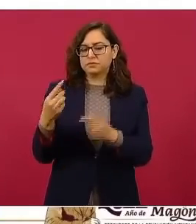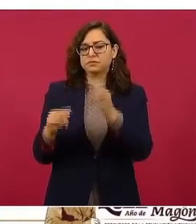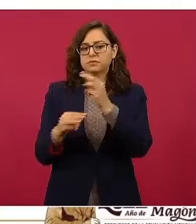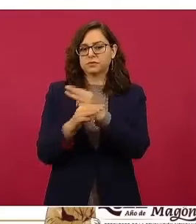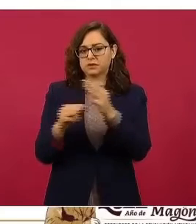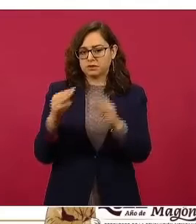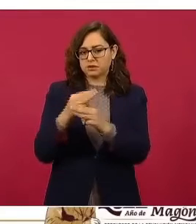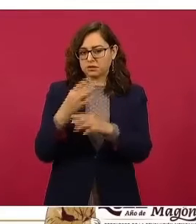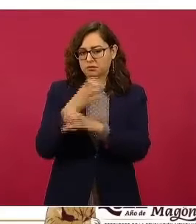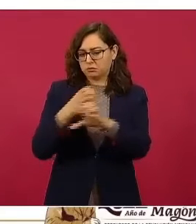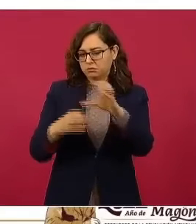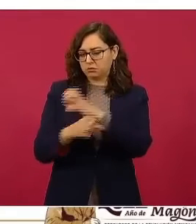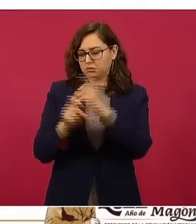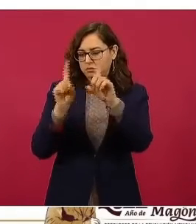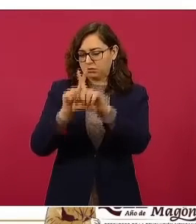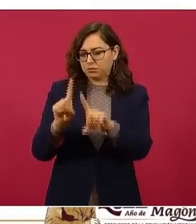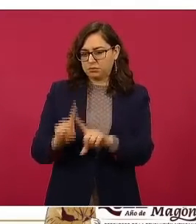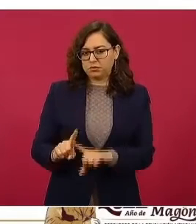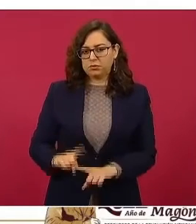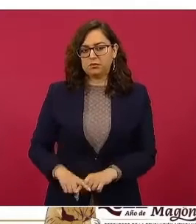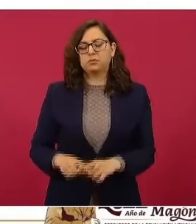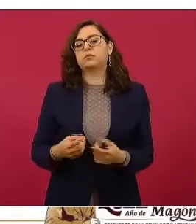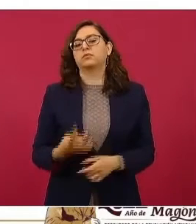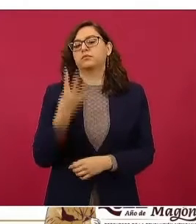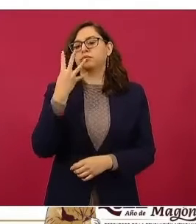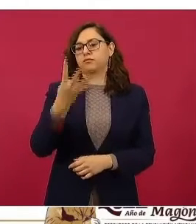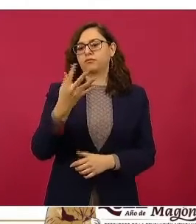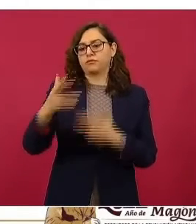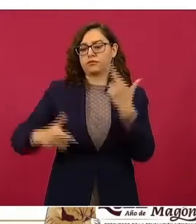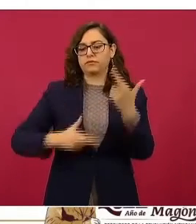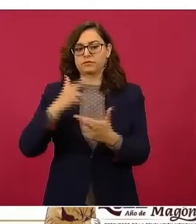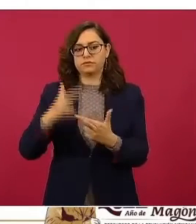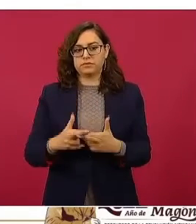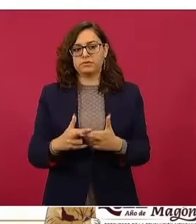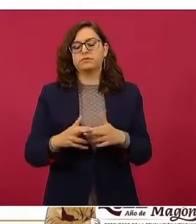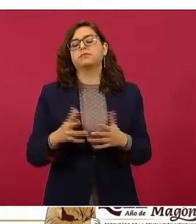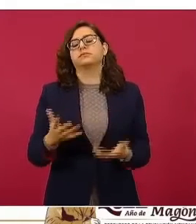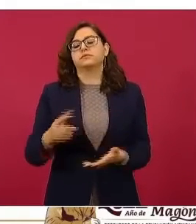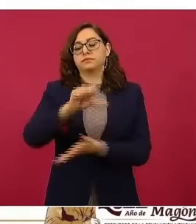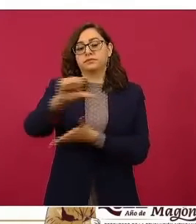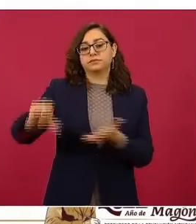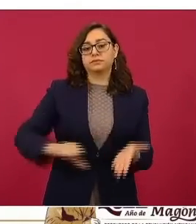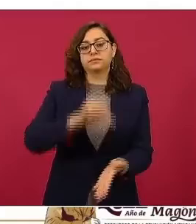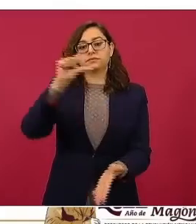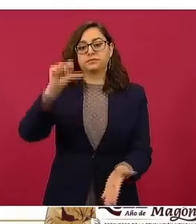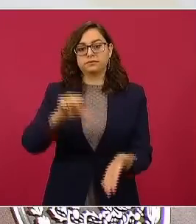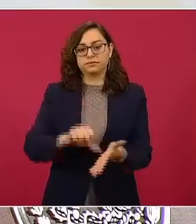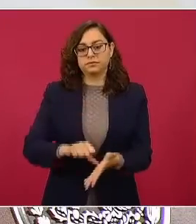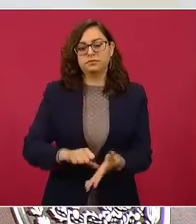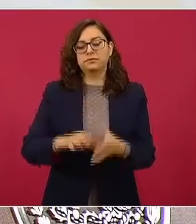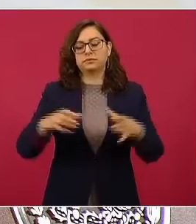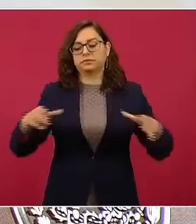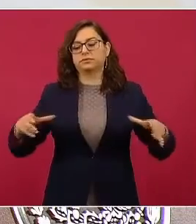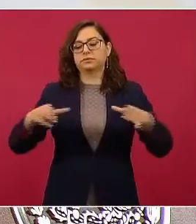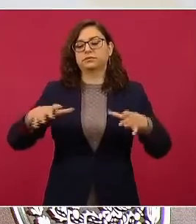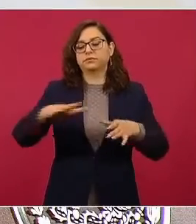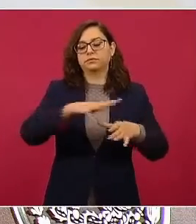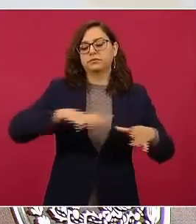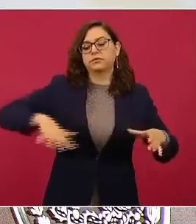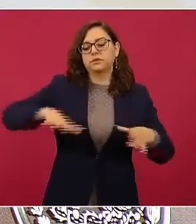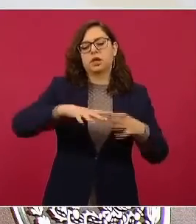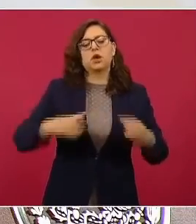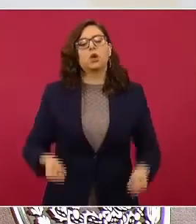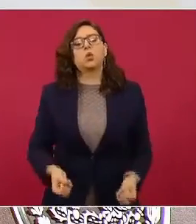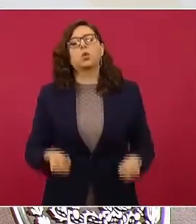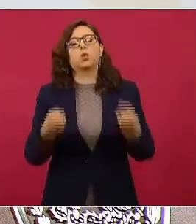En la zona centro, Ciudad de México, Estado de México, Guanajuato, Hidalgo, Morelos, Puebla, Querétaro y Tlaxcala, el